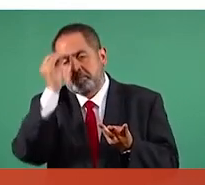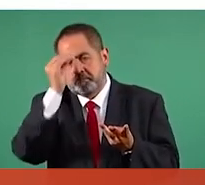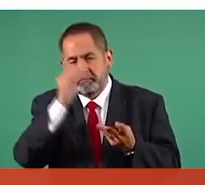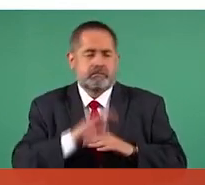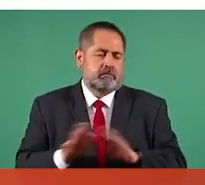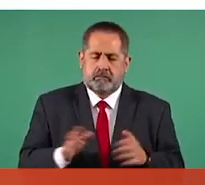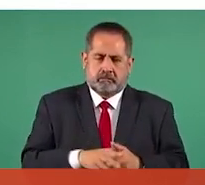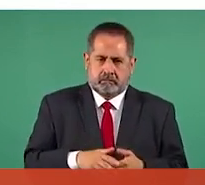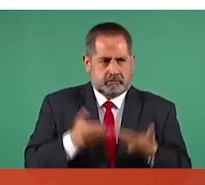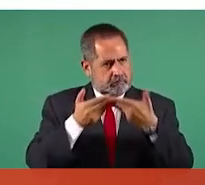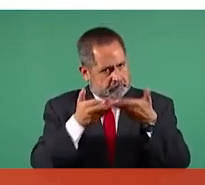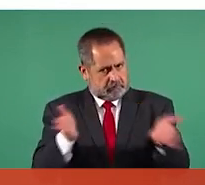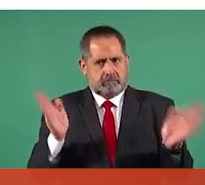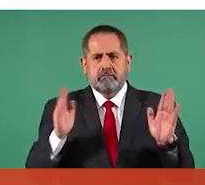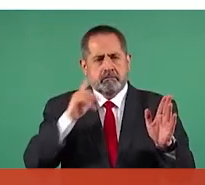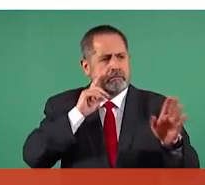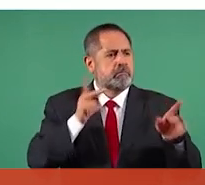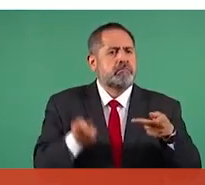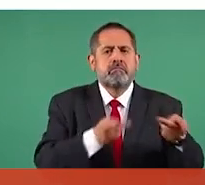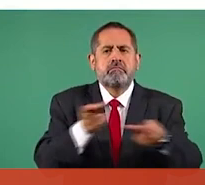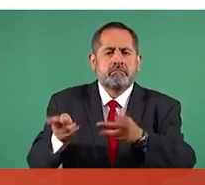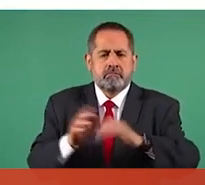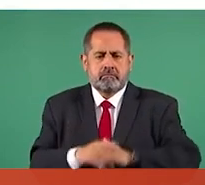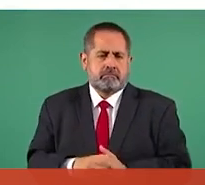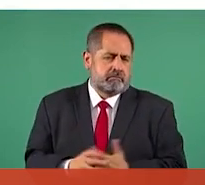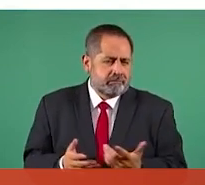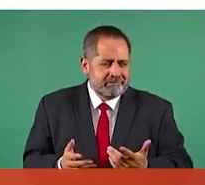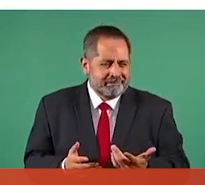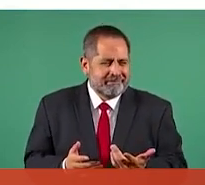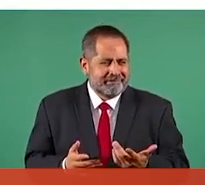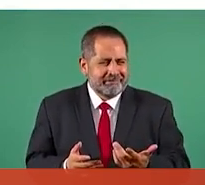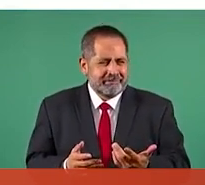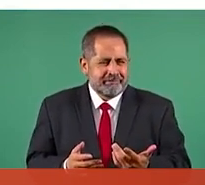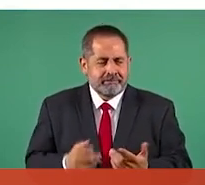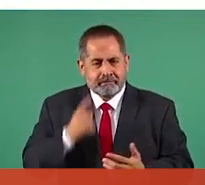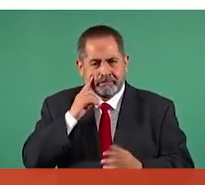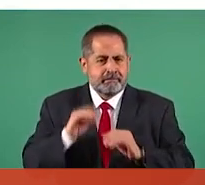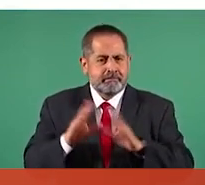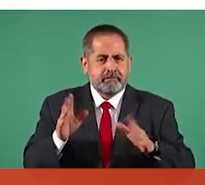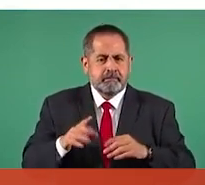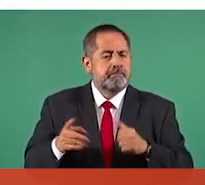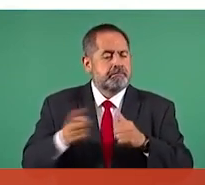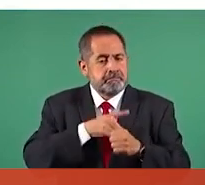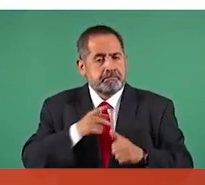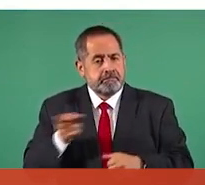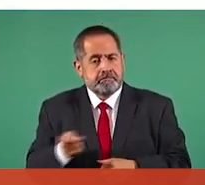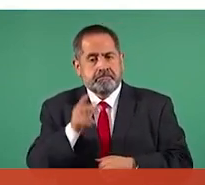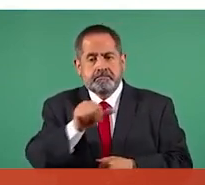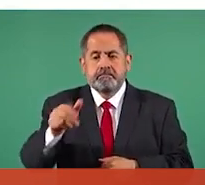a cualquier persona que preguntarle a los padres.